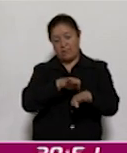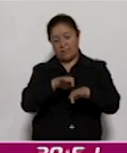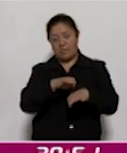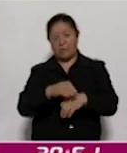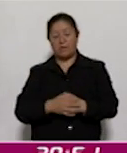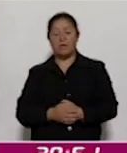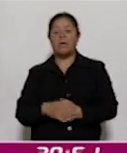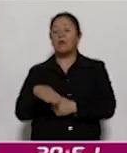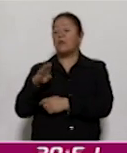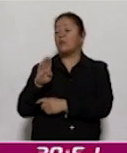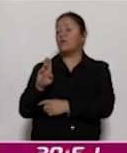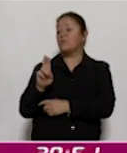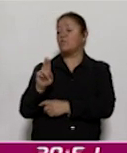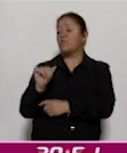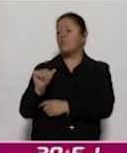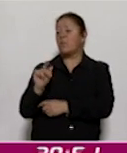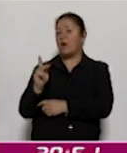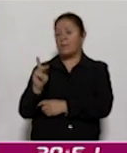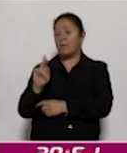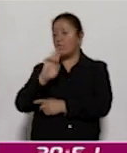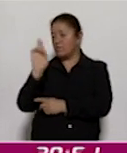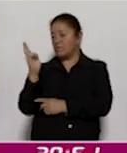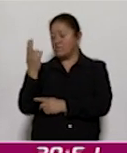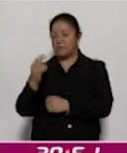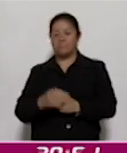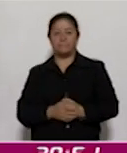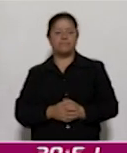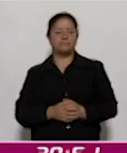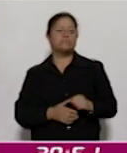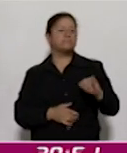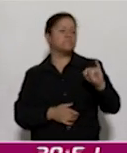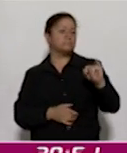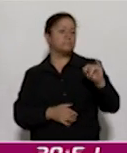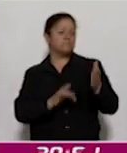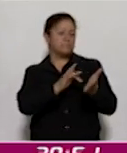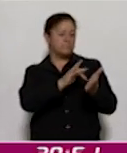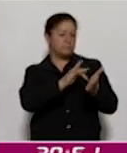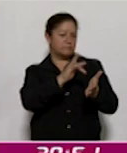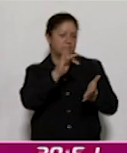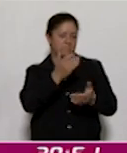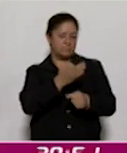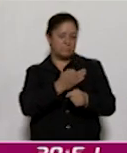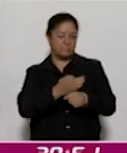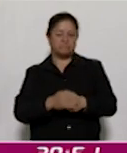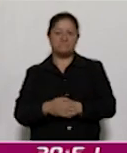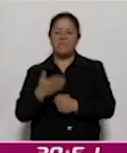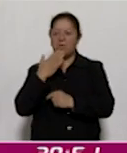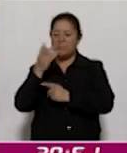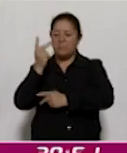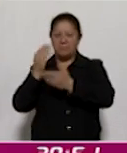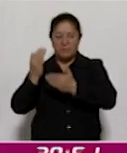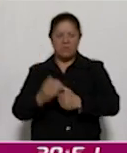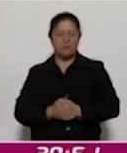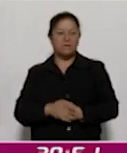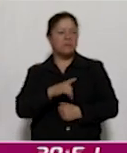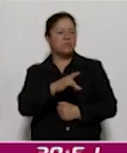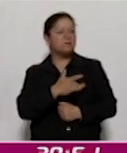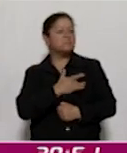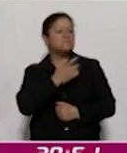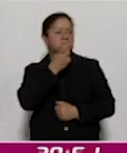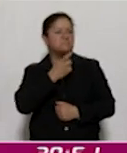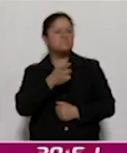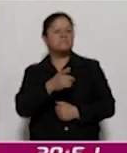Autónoma de Puebla. Así es, muchísimas gracias por este espacio. Bienvenido, pues háblanos qué le ha parecido